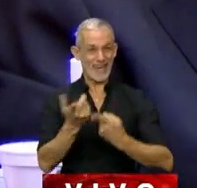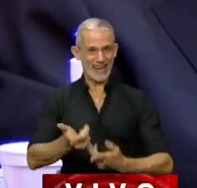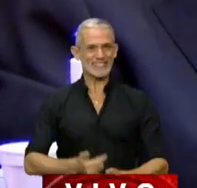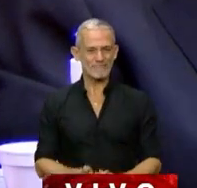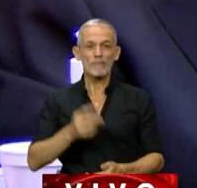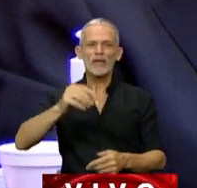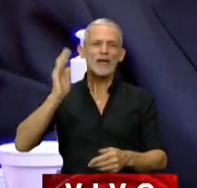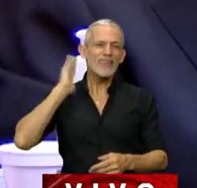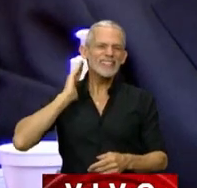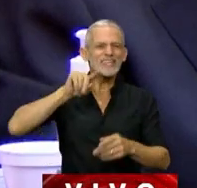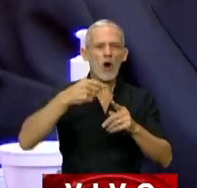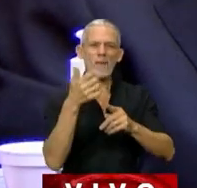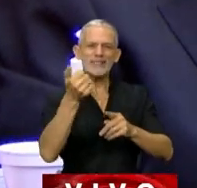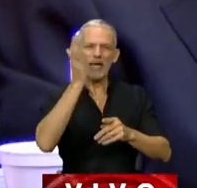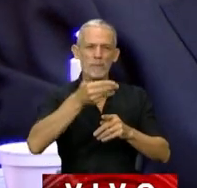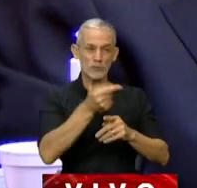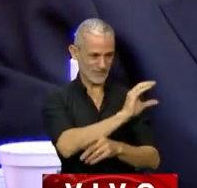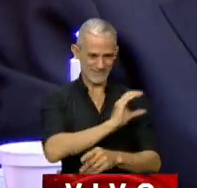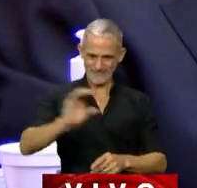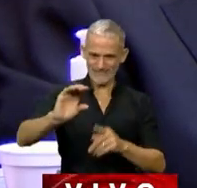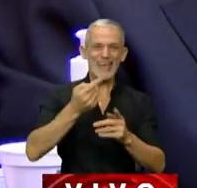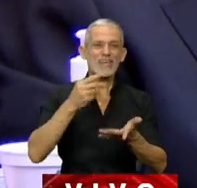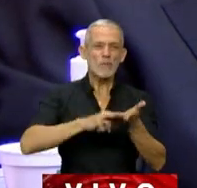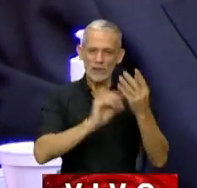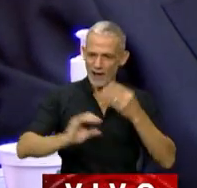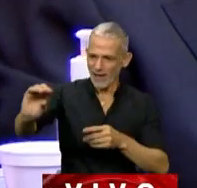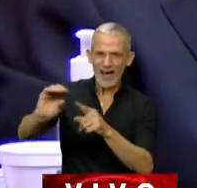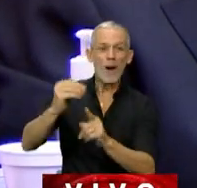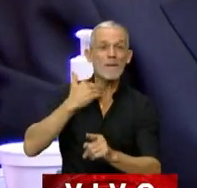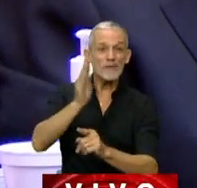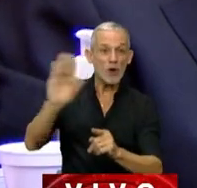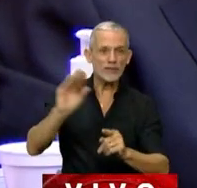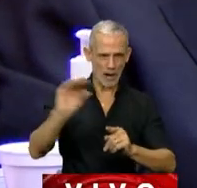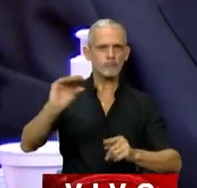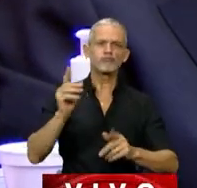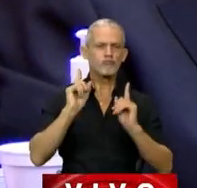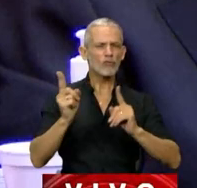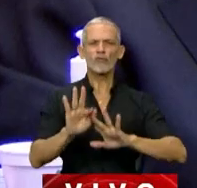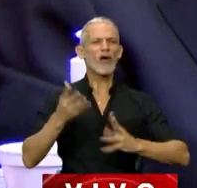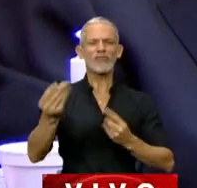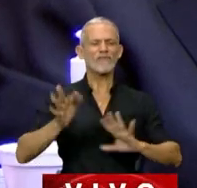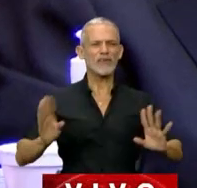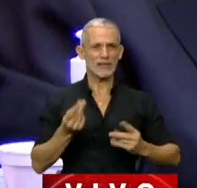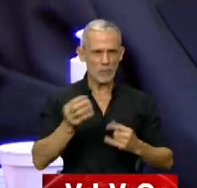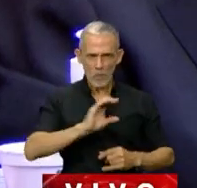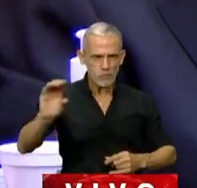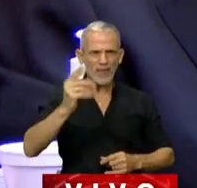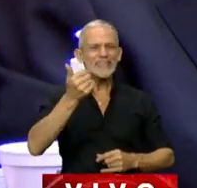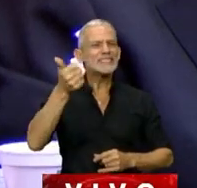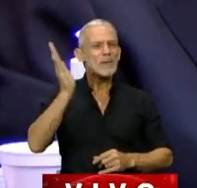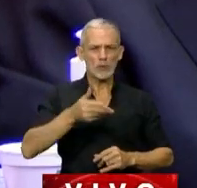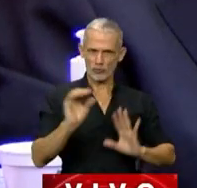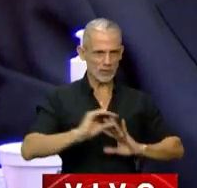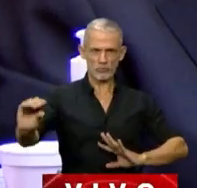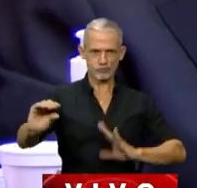ese 16,6% que sale de este tributo y que van para las bibliotecas populares, lo vamos a seguir defendiendo. Como nosotros